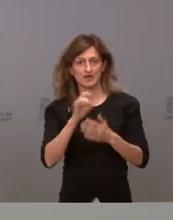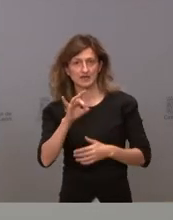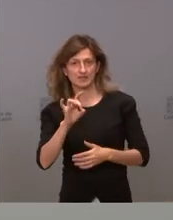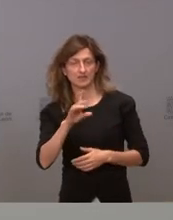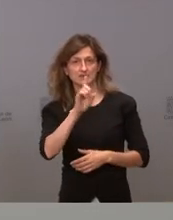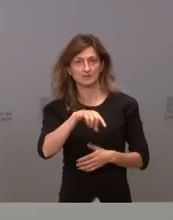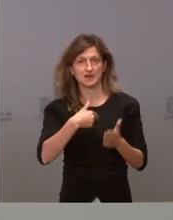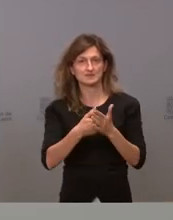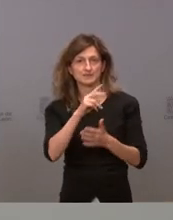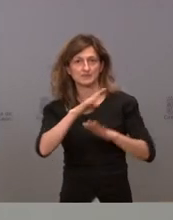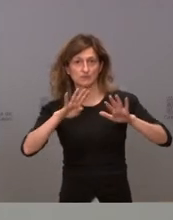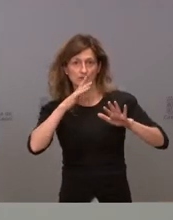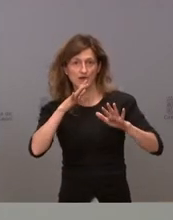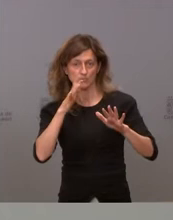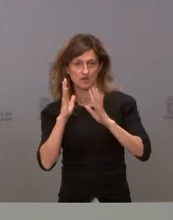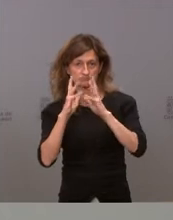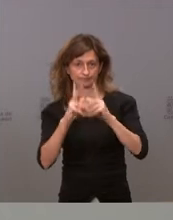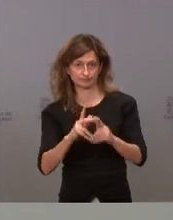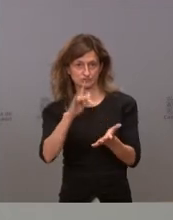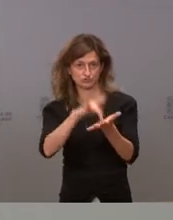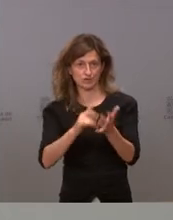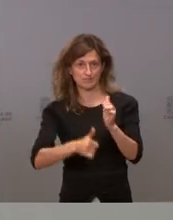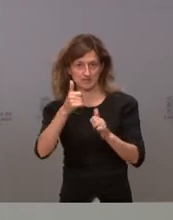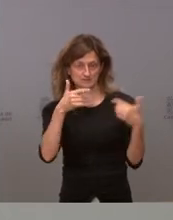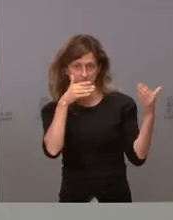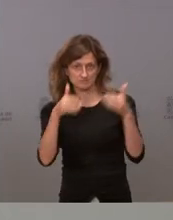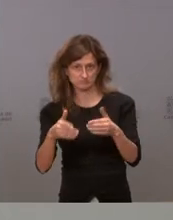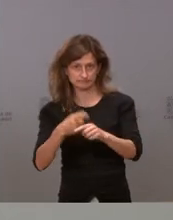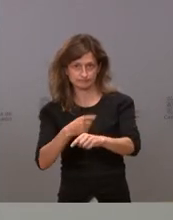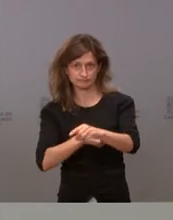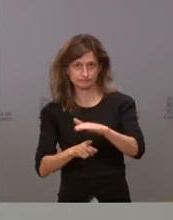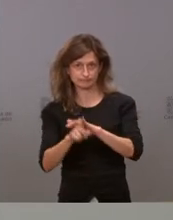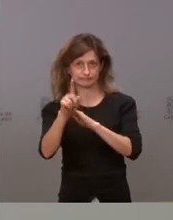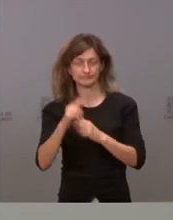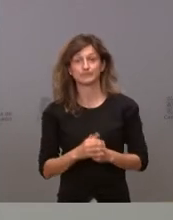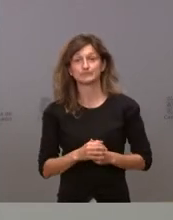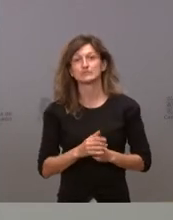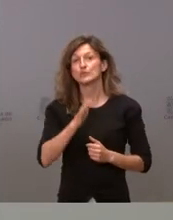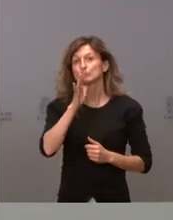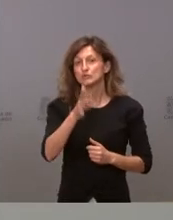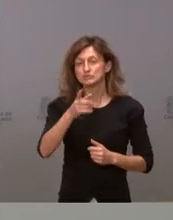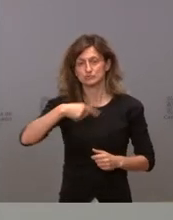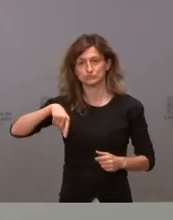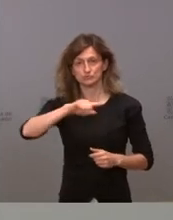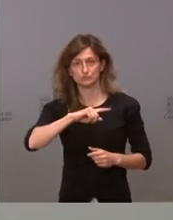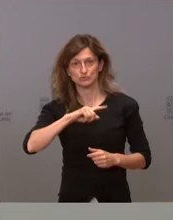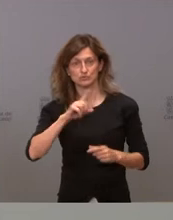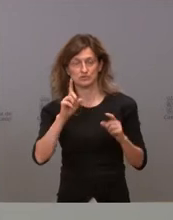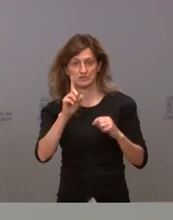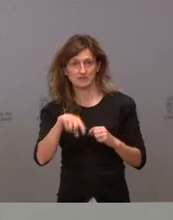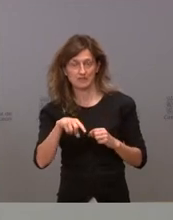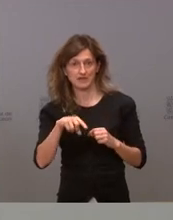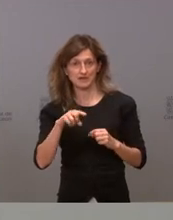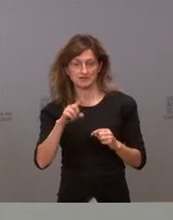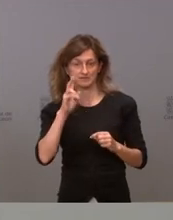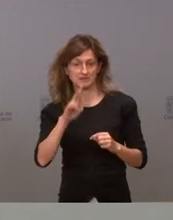donde la incidencia está ahora mismo completamente disparada por esa razón nosotros y la ponencia de alertas